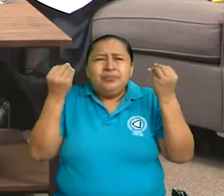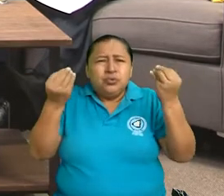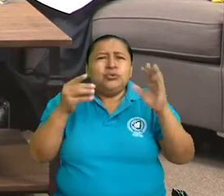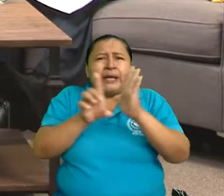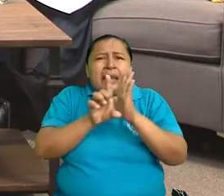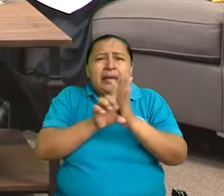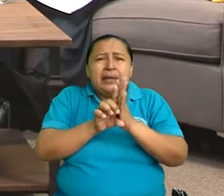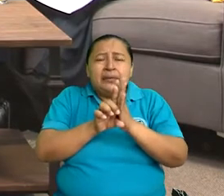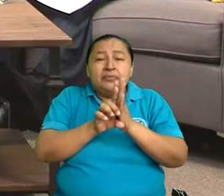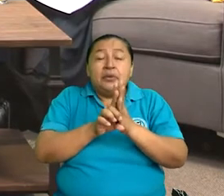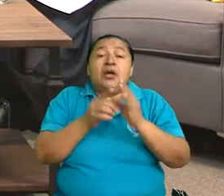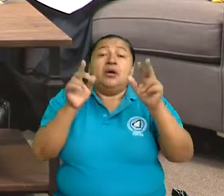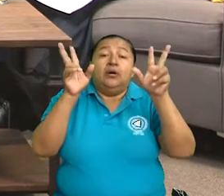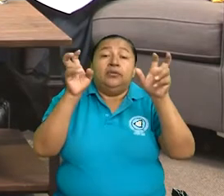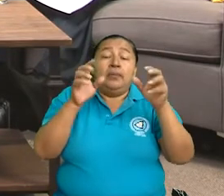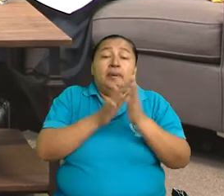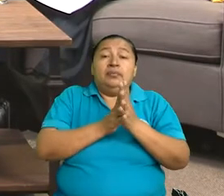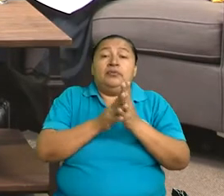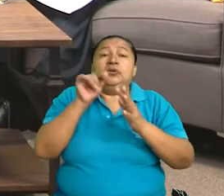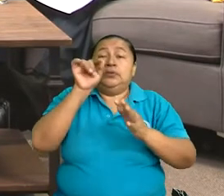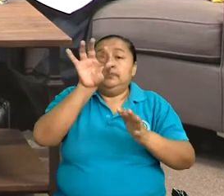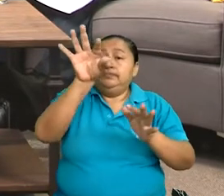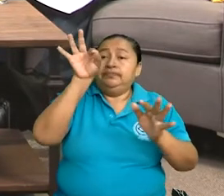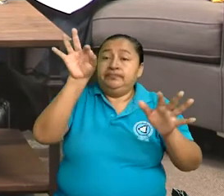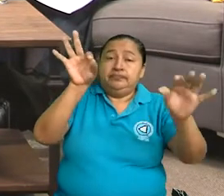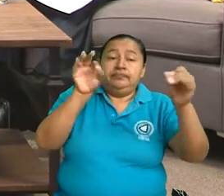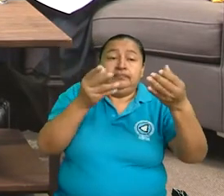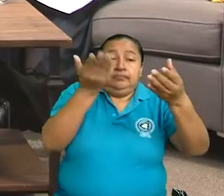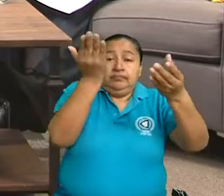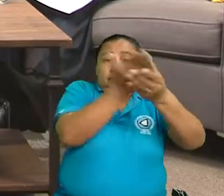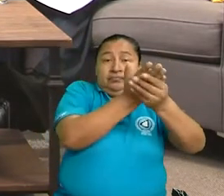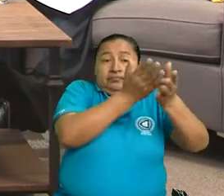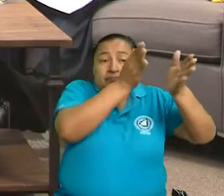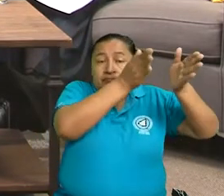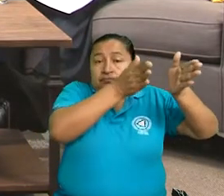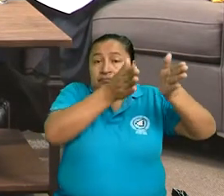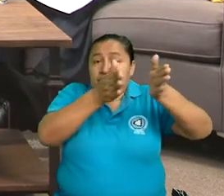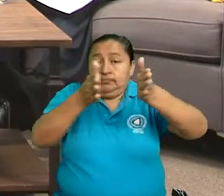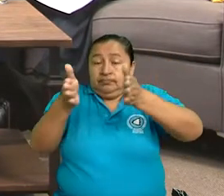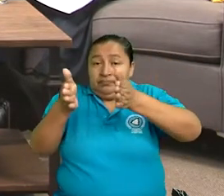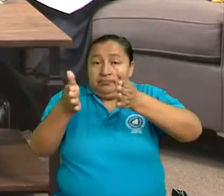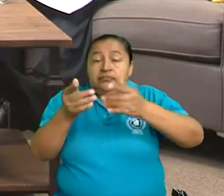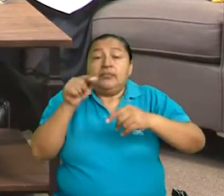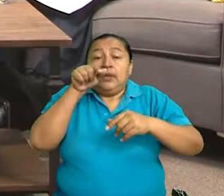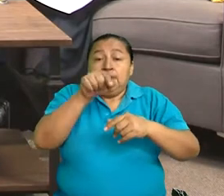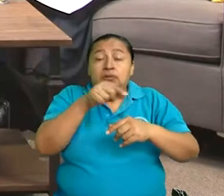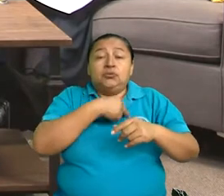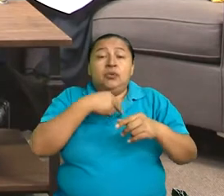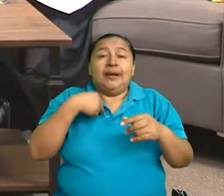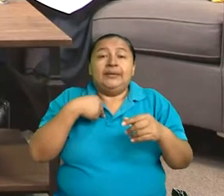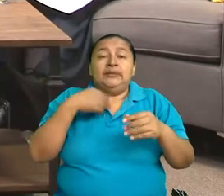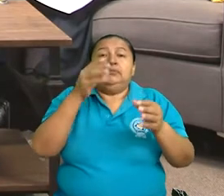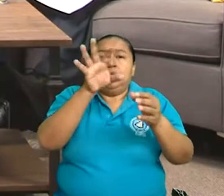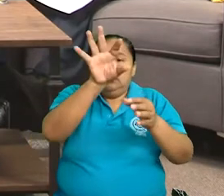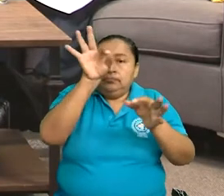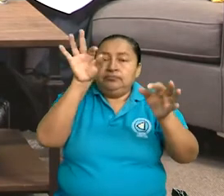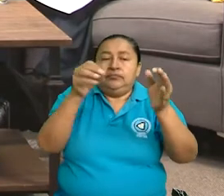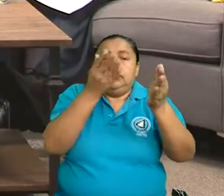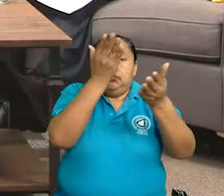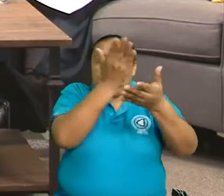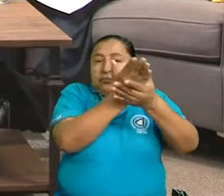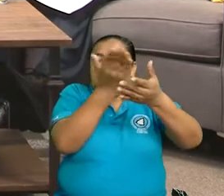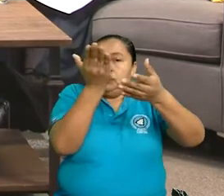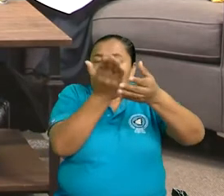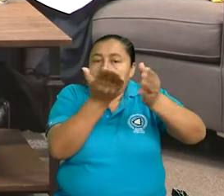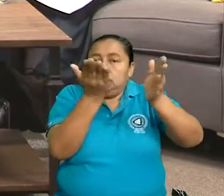en una rama del derecho. El digesto permite no solamente clasificar las leyes, sino